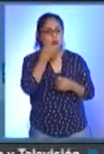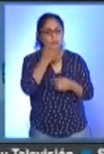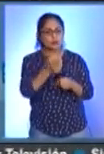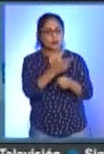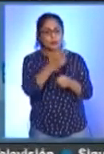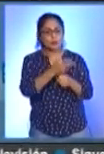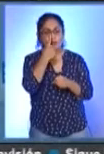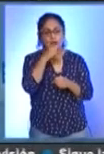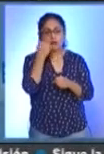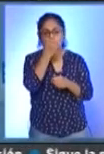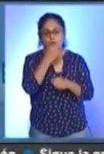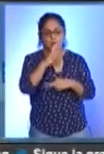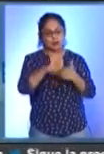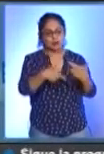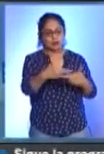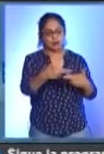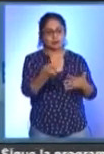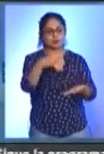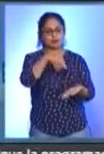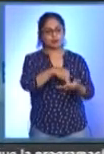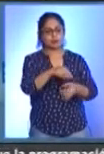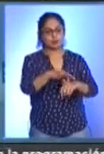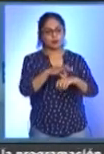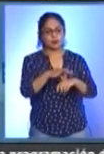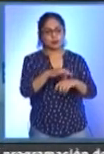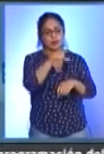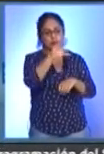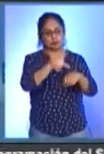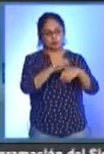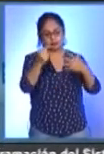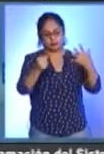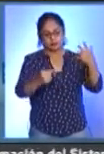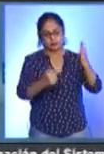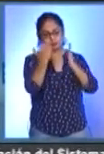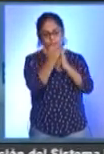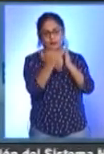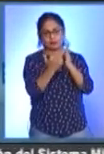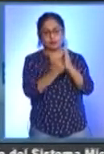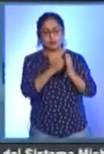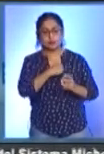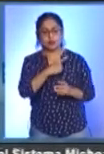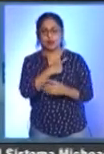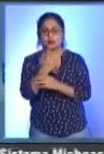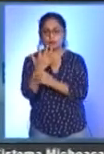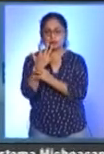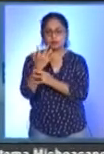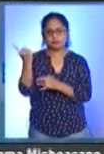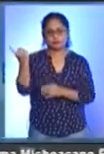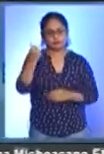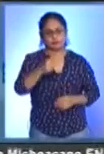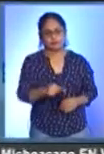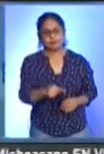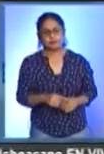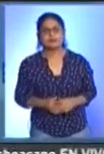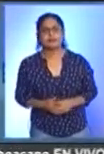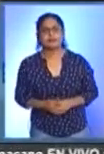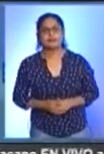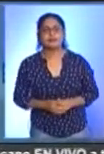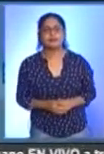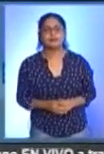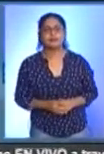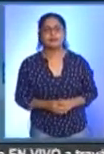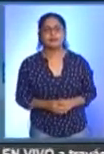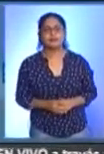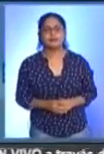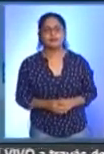regreso a clases presencial, con sus protocolos avalados por la Secretaría de Salud. Con información de Yesenia Magaña, SM Noticias.